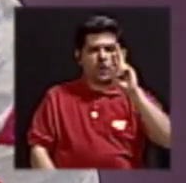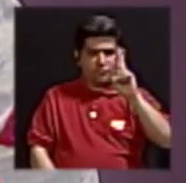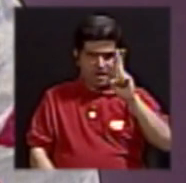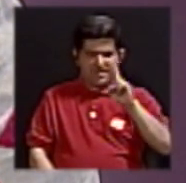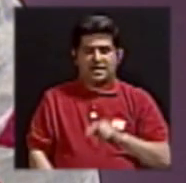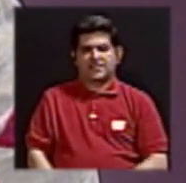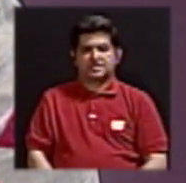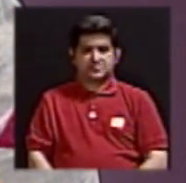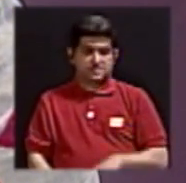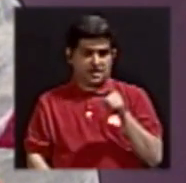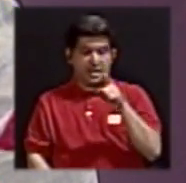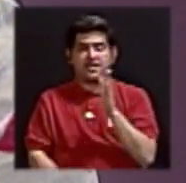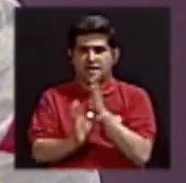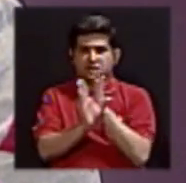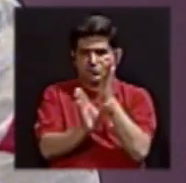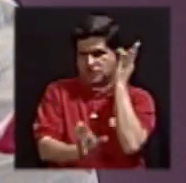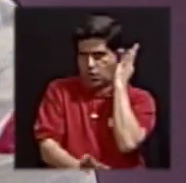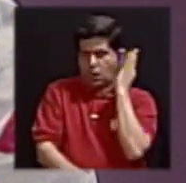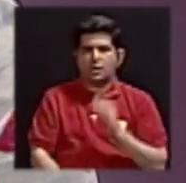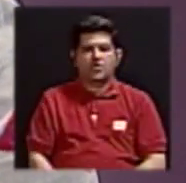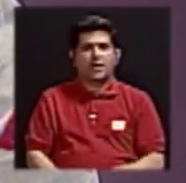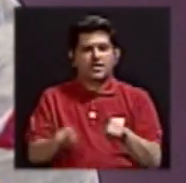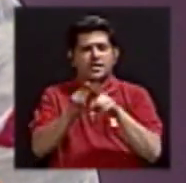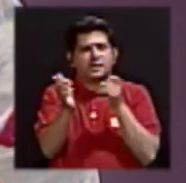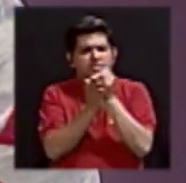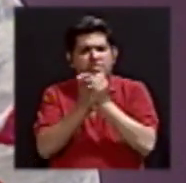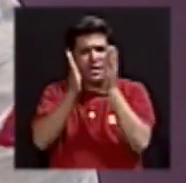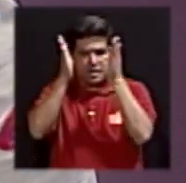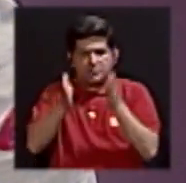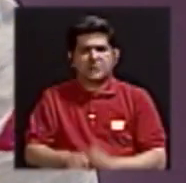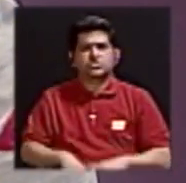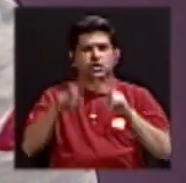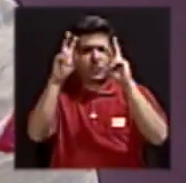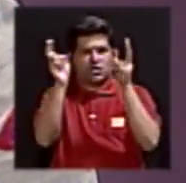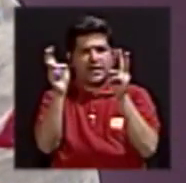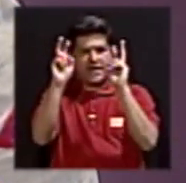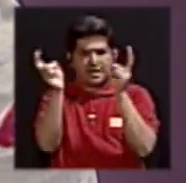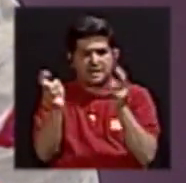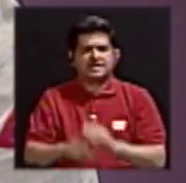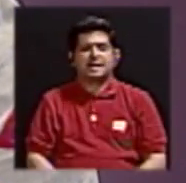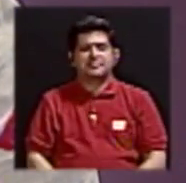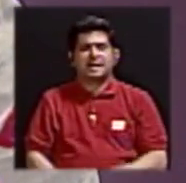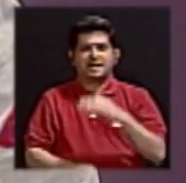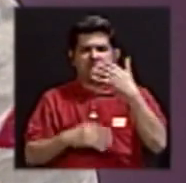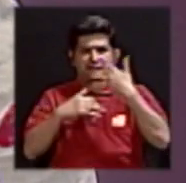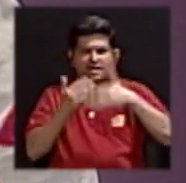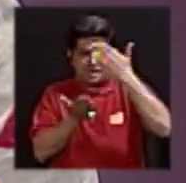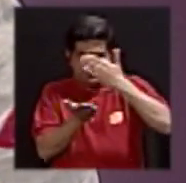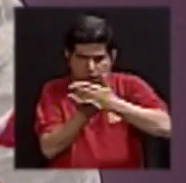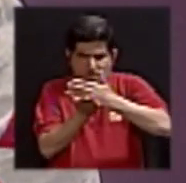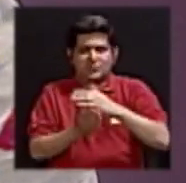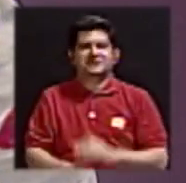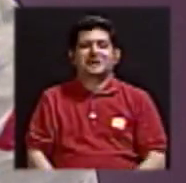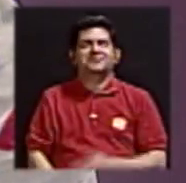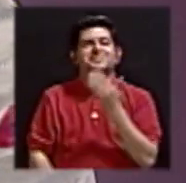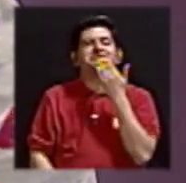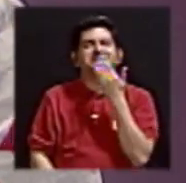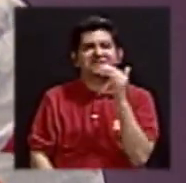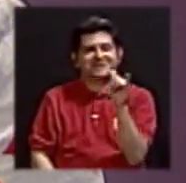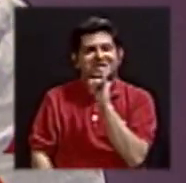Ramírez, quien es psicóloga y además investigadora en la temática de la menopausia. Así es. Muchas